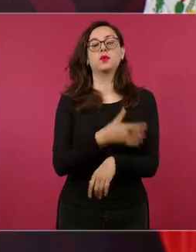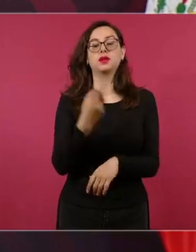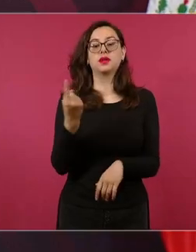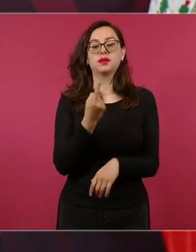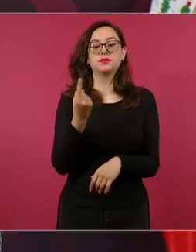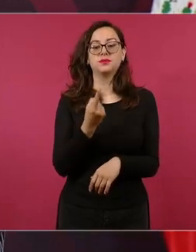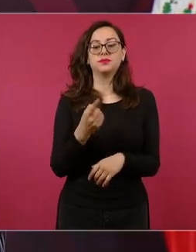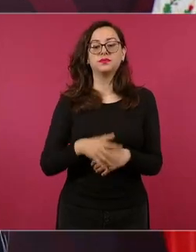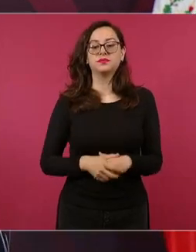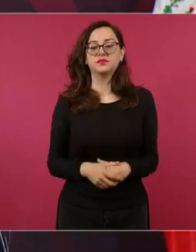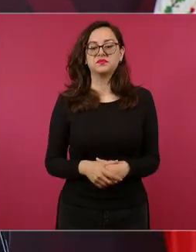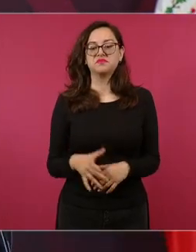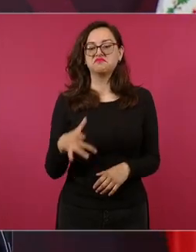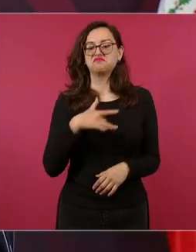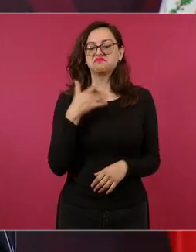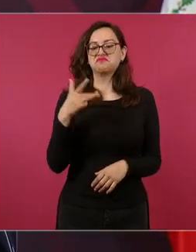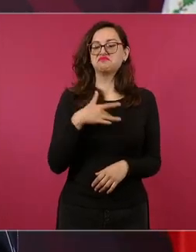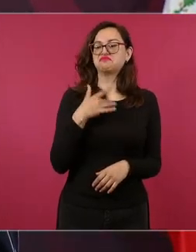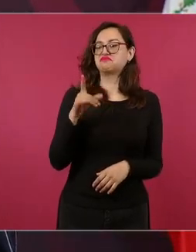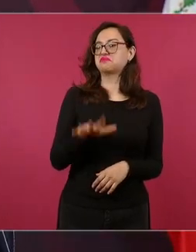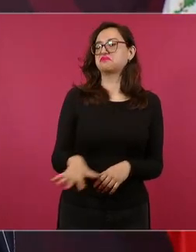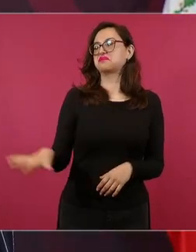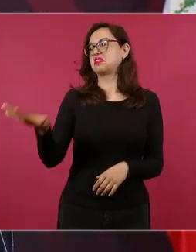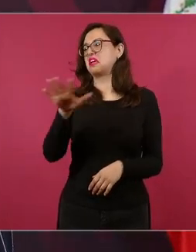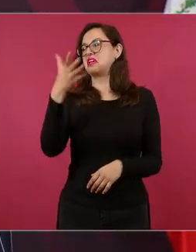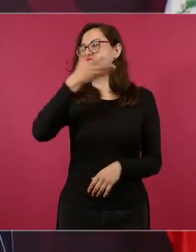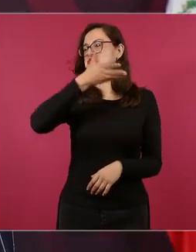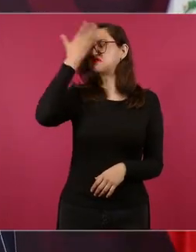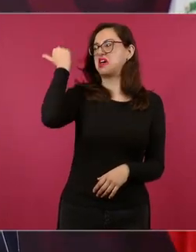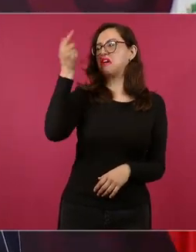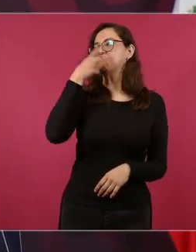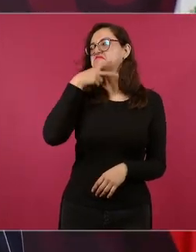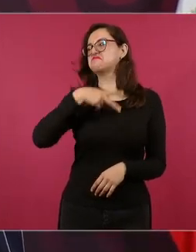ninguneaban ¿no? al pueblo